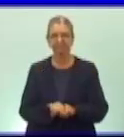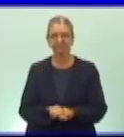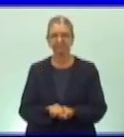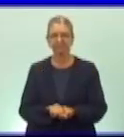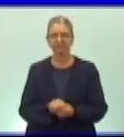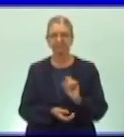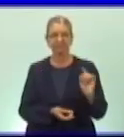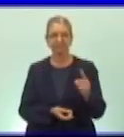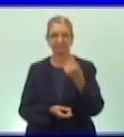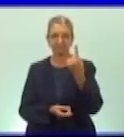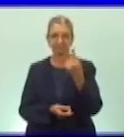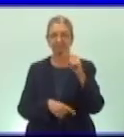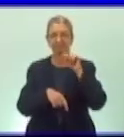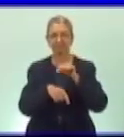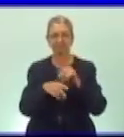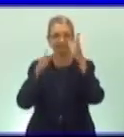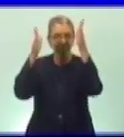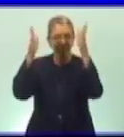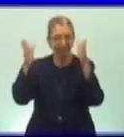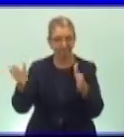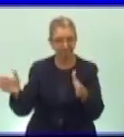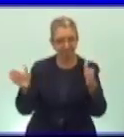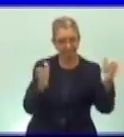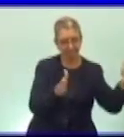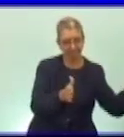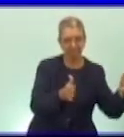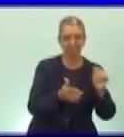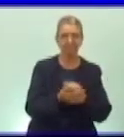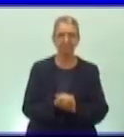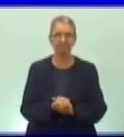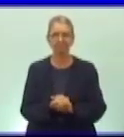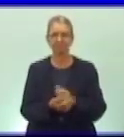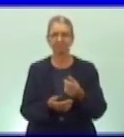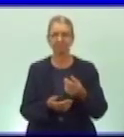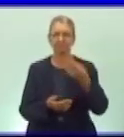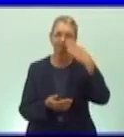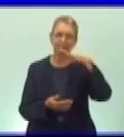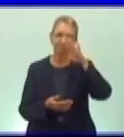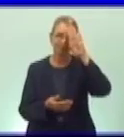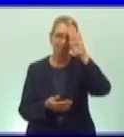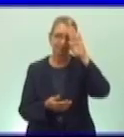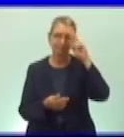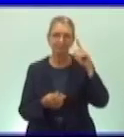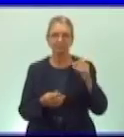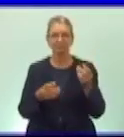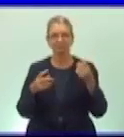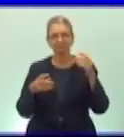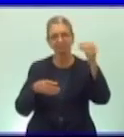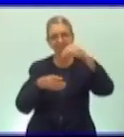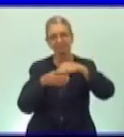el primer momento Cuba estaba habitada por los aborígenes